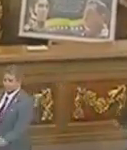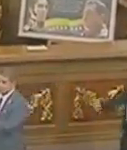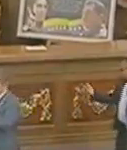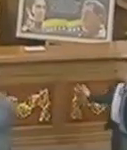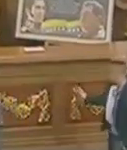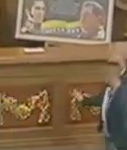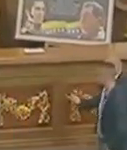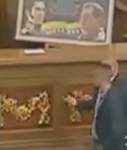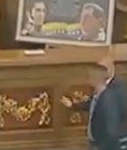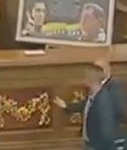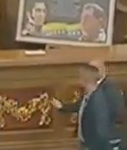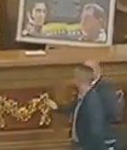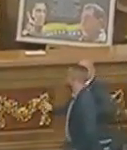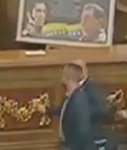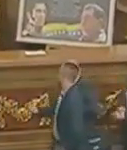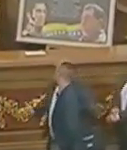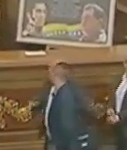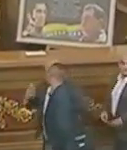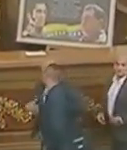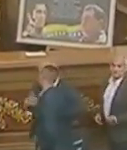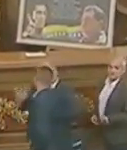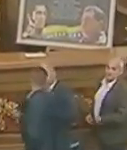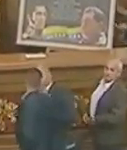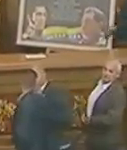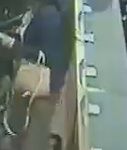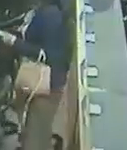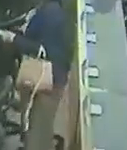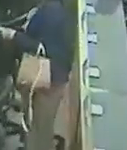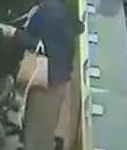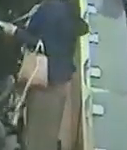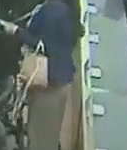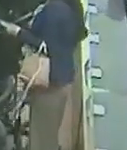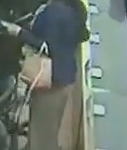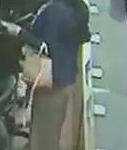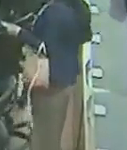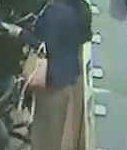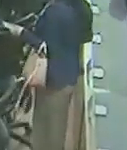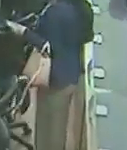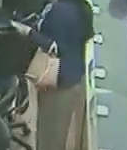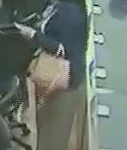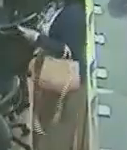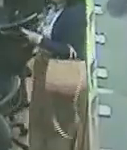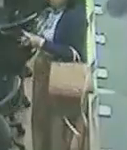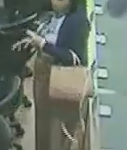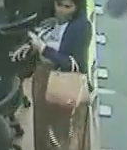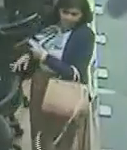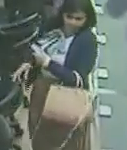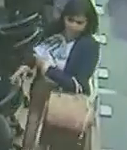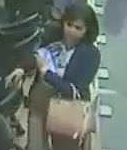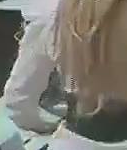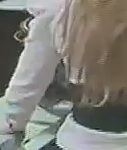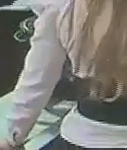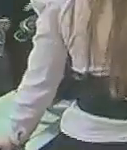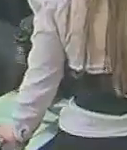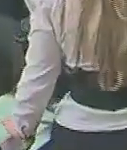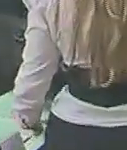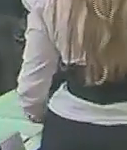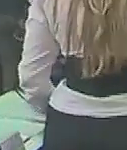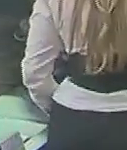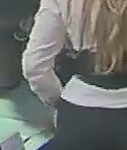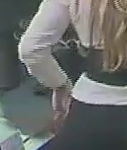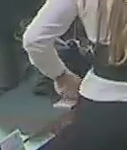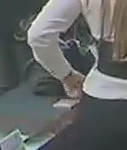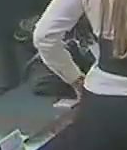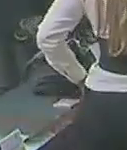los trabajadores agrícolas lo decía el diputado Jorge Rodríguez presidente de la asamblea nacional esta ley forma parte del paquete de leyes vinculadas al poder popular para